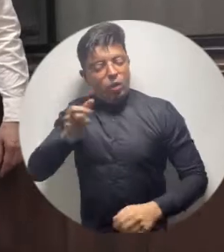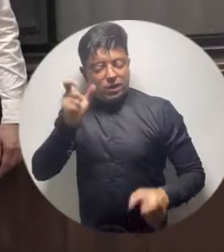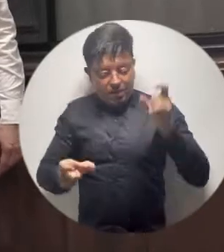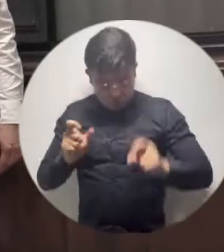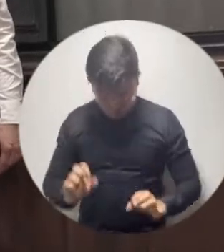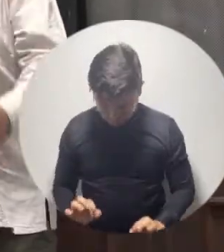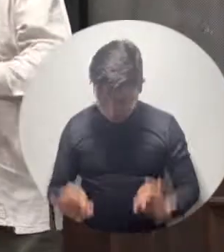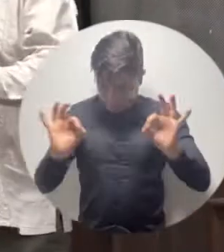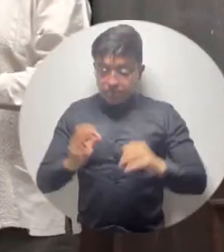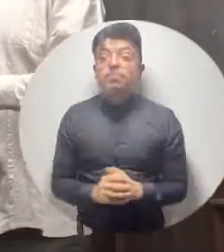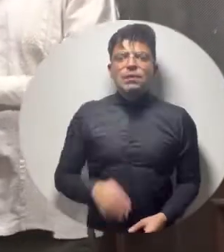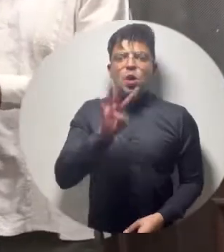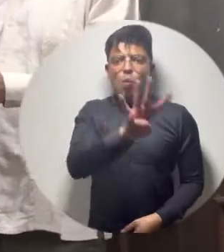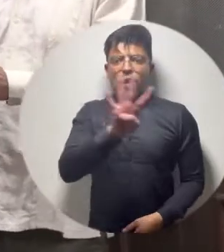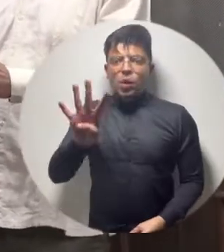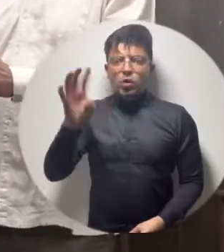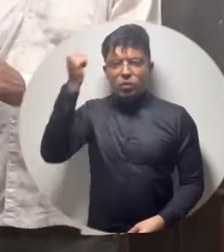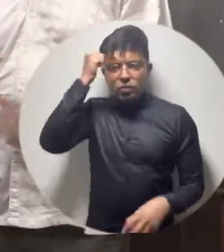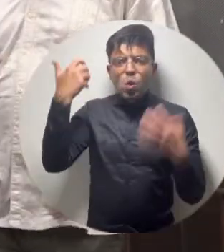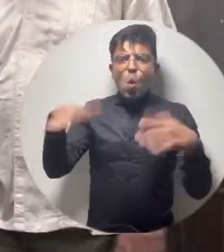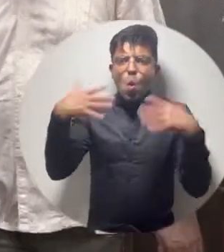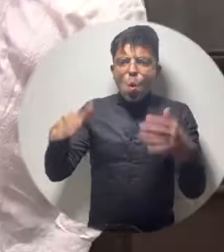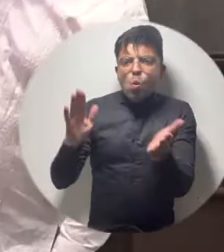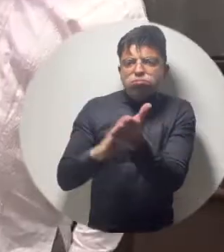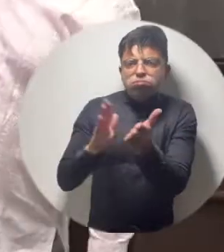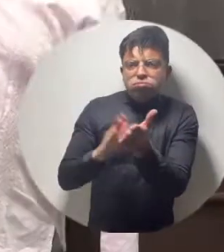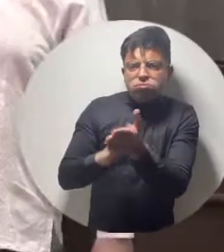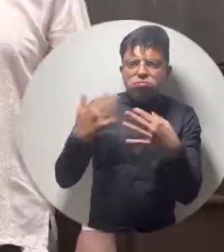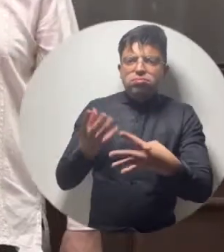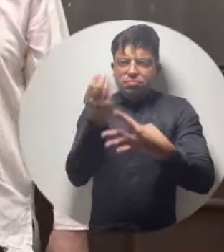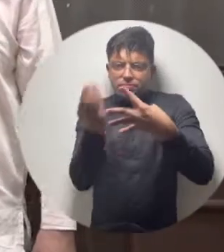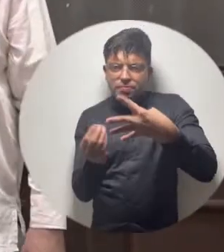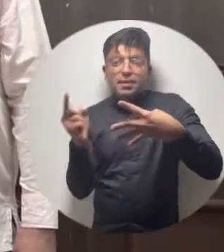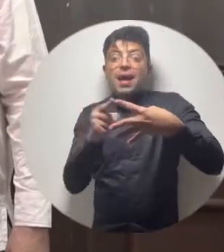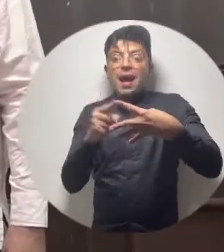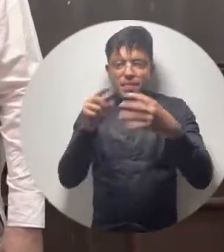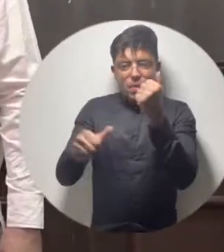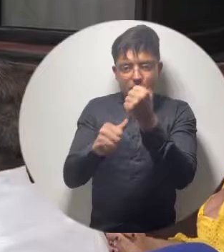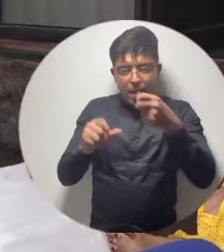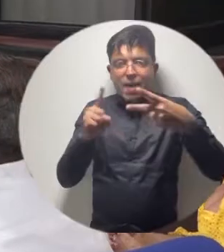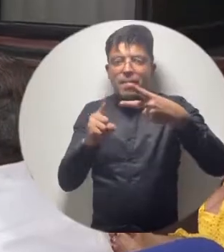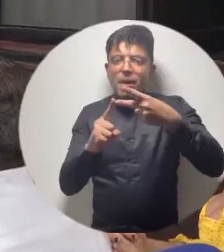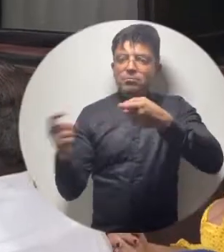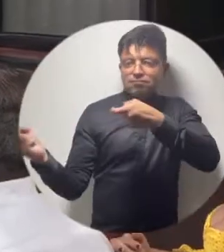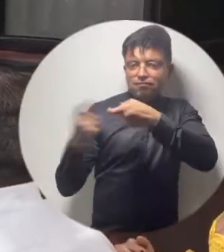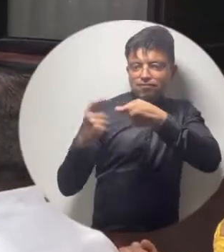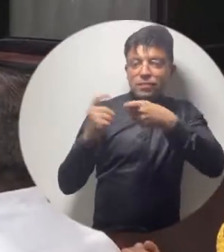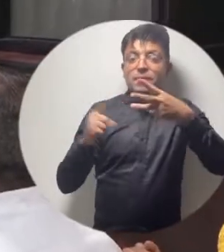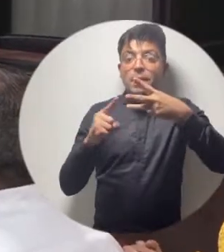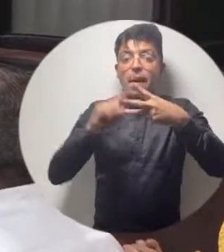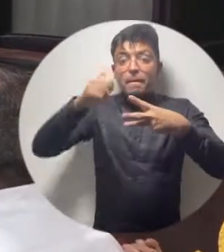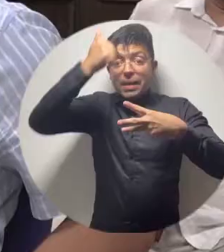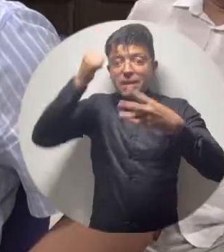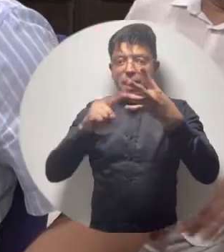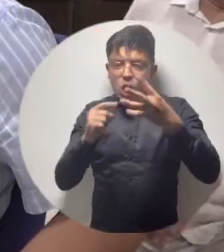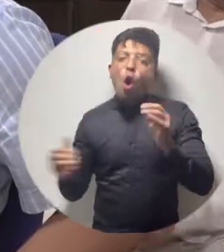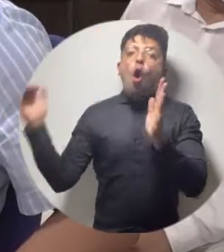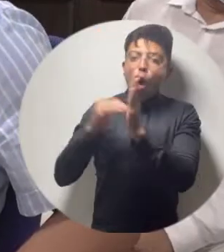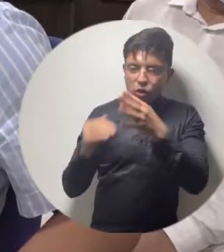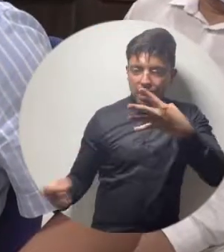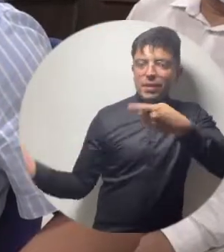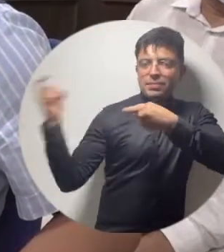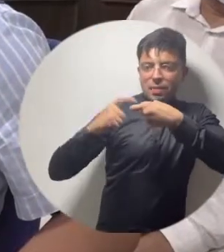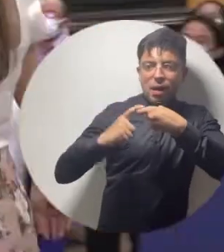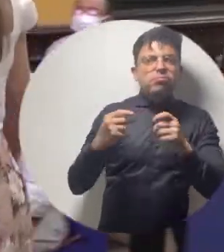profesores condecorados dentro de las categorías asistente, asociado, titular y reincorporación por cumplir con los requisitos establecidos en el